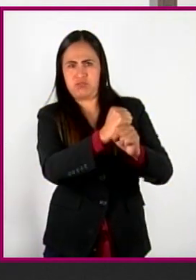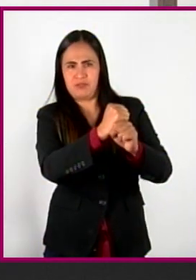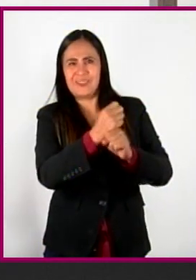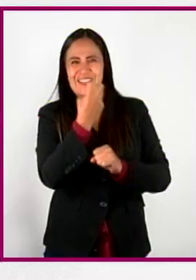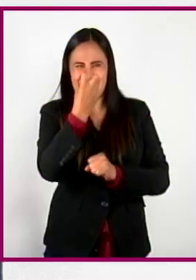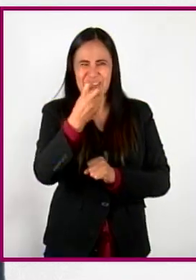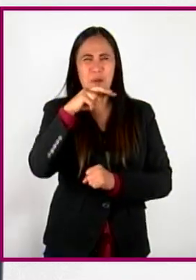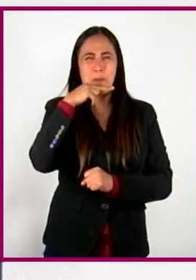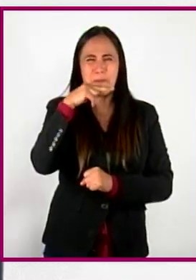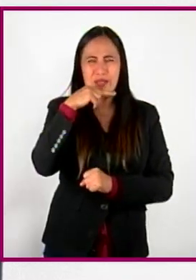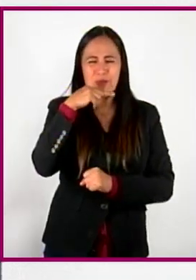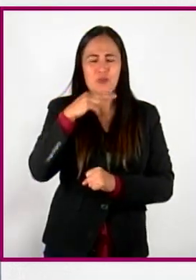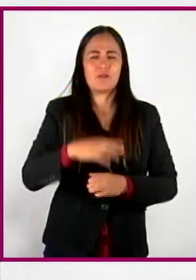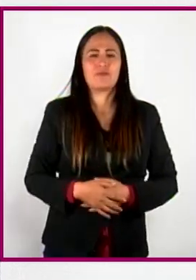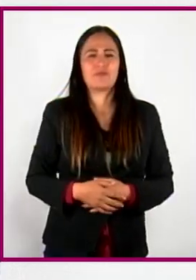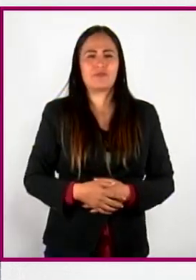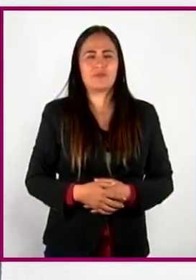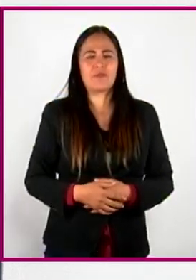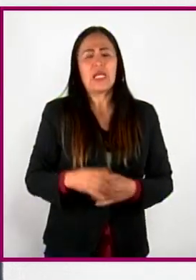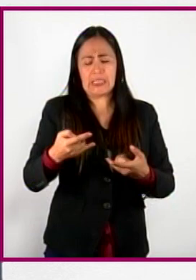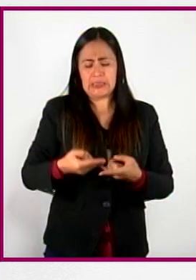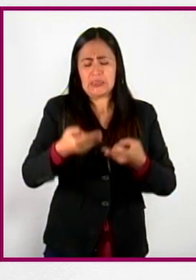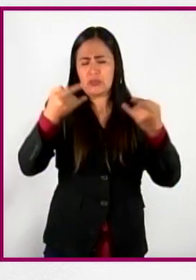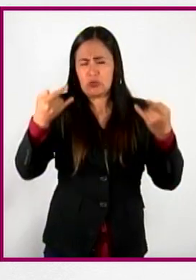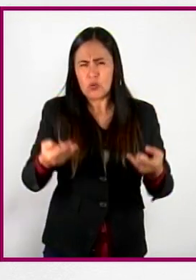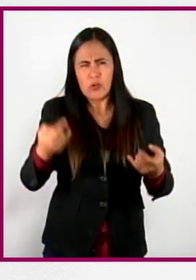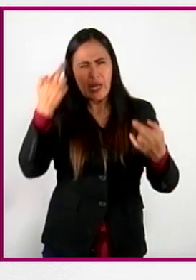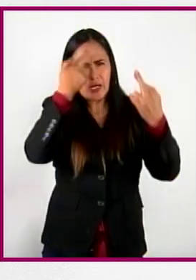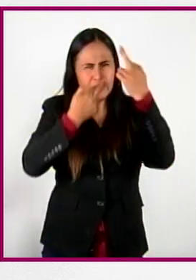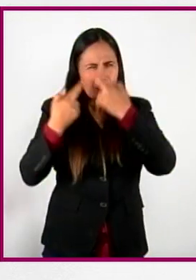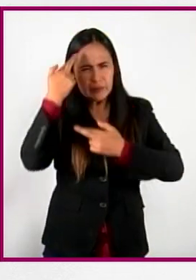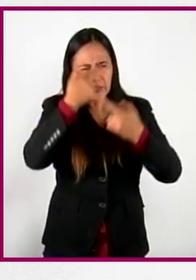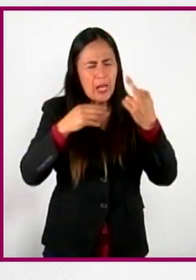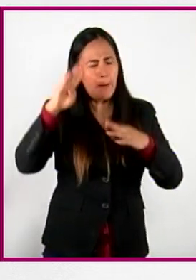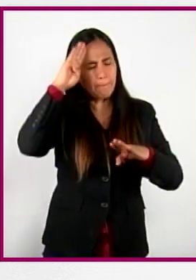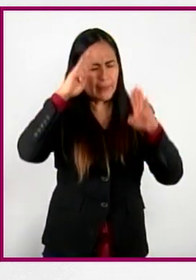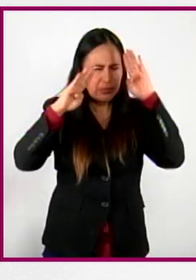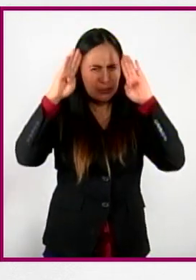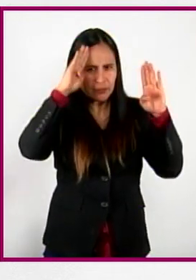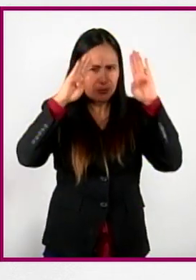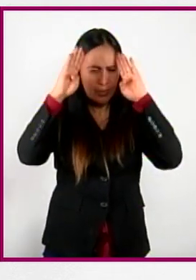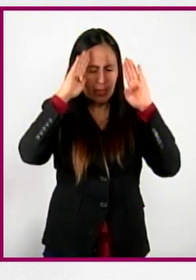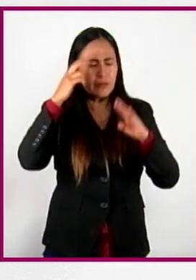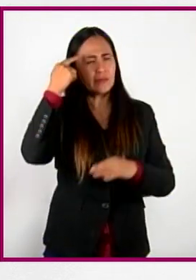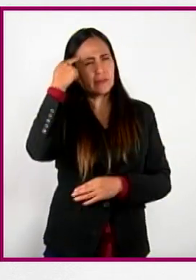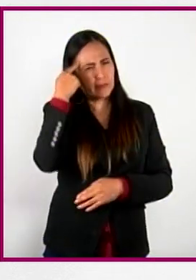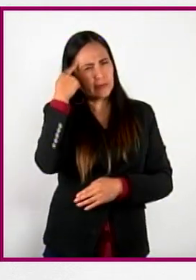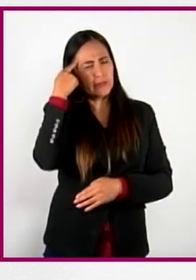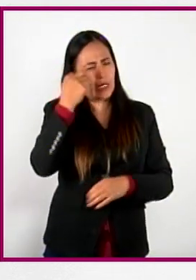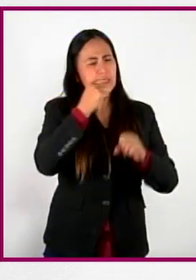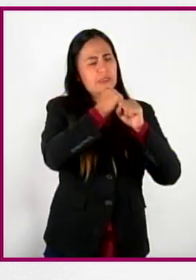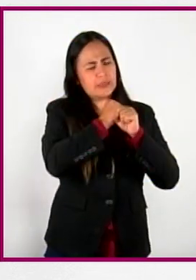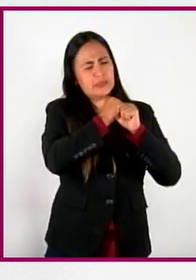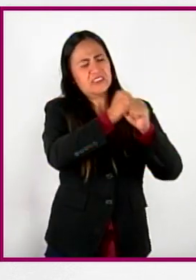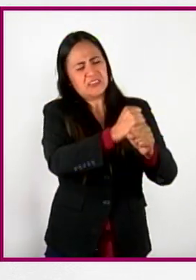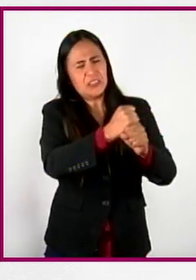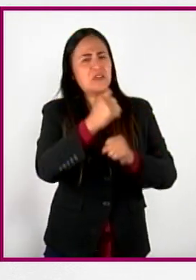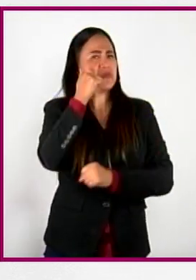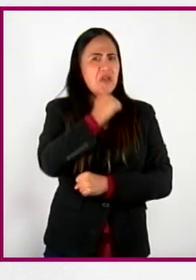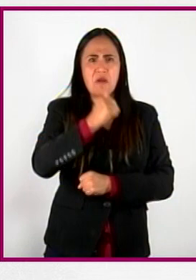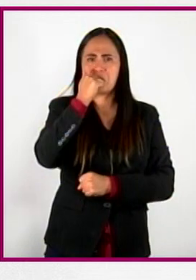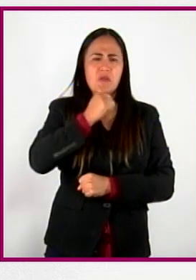intransitivo. Si revisamos nuestra historia, si reflexionamos, nos daremos cuenta de que resistir ha sido una constante,